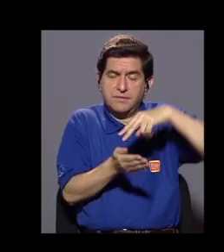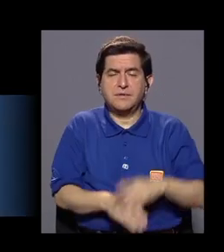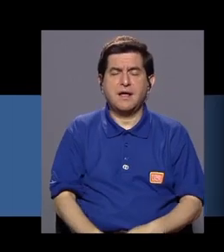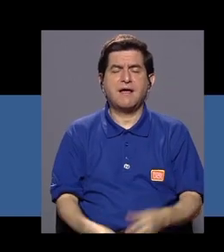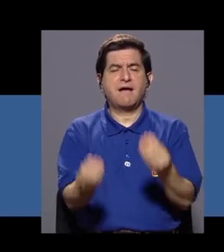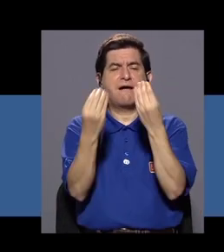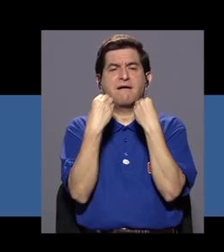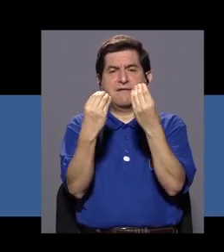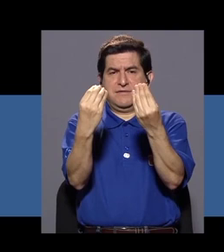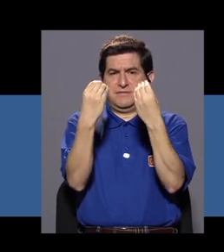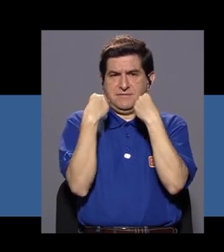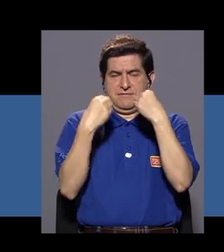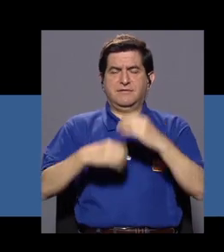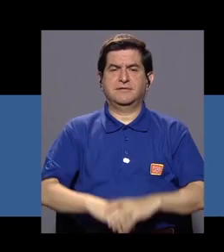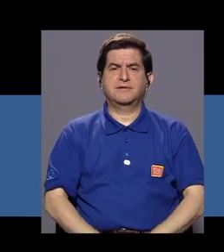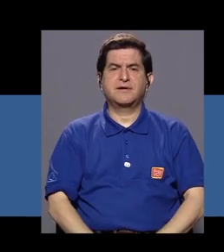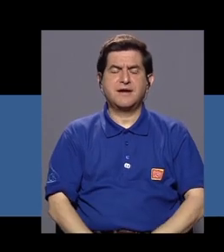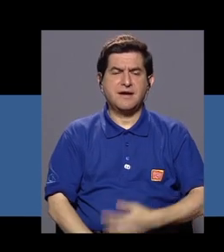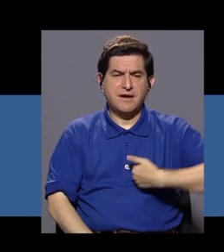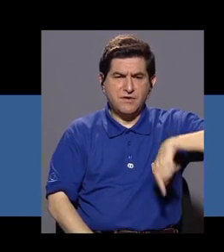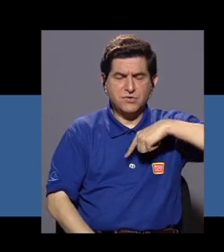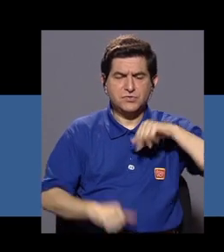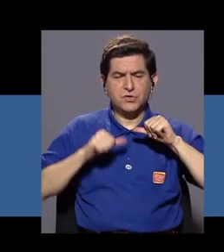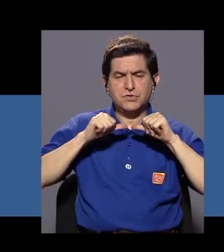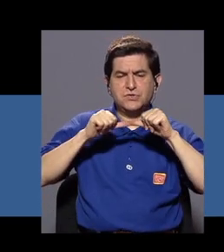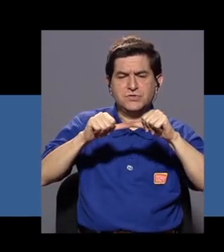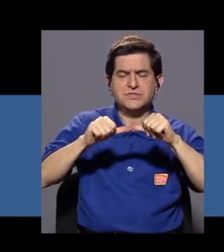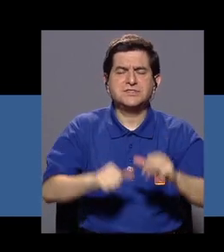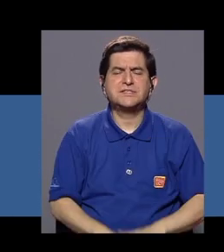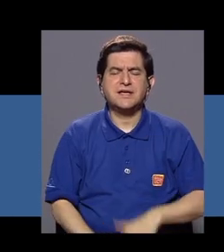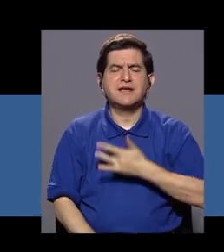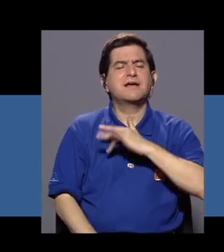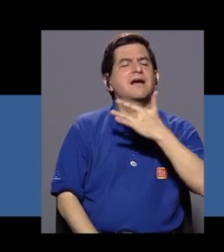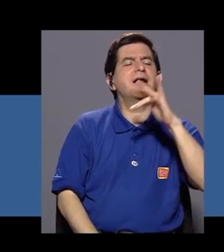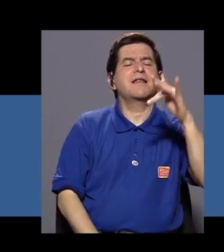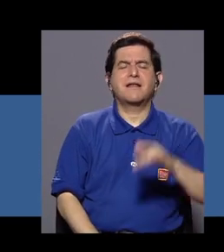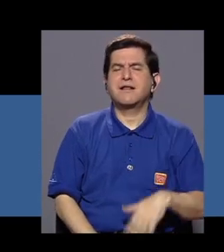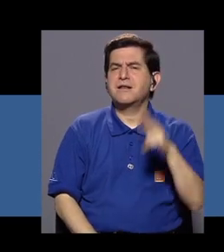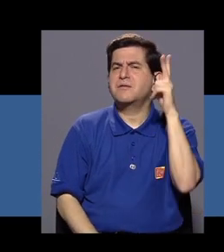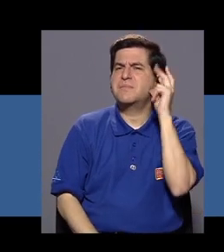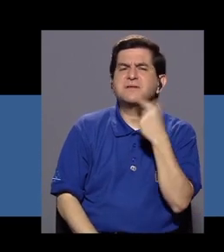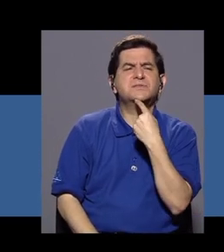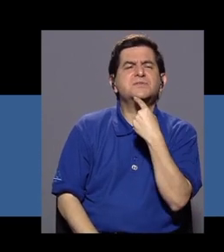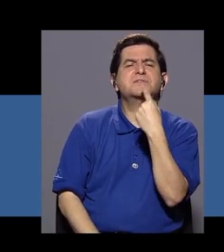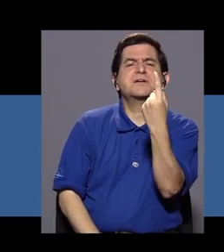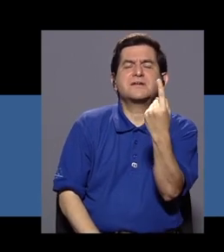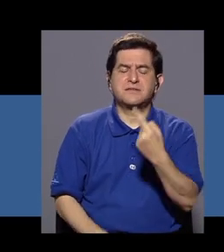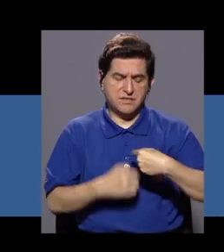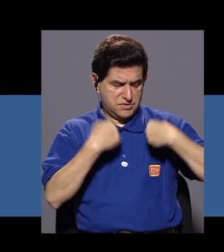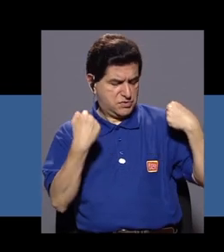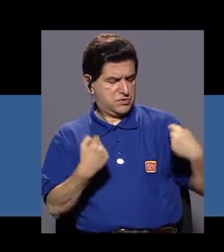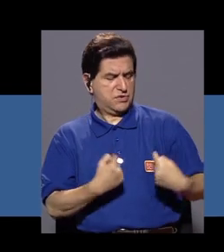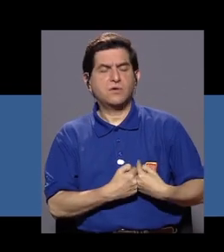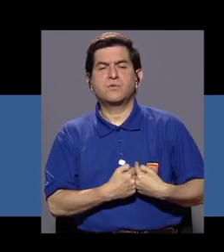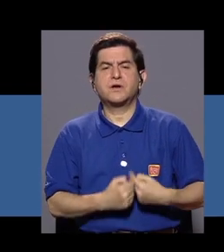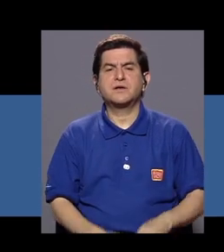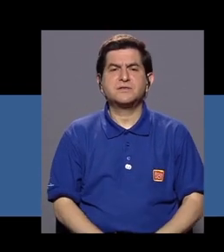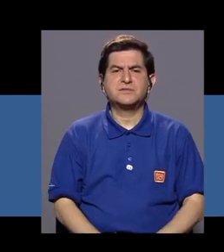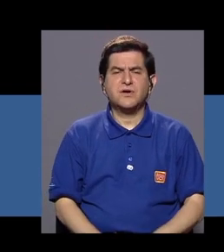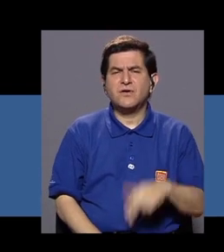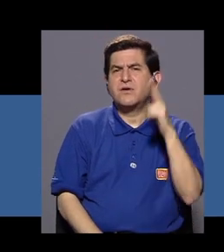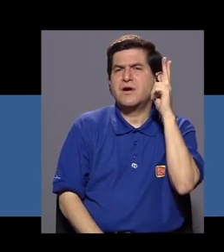enseña a seguir a nuestra alma. Escuchar qué es lo que nos dice el corazón,